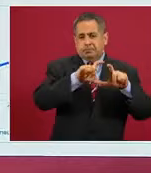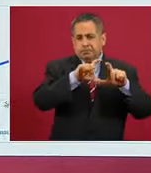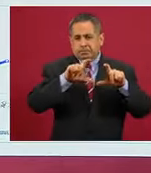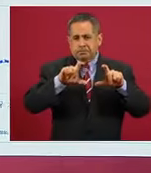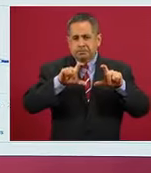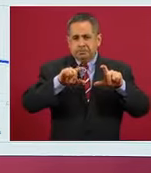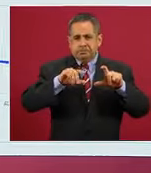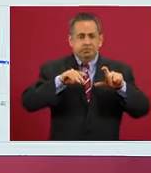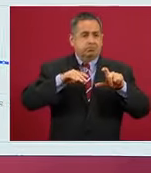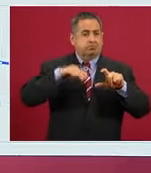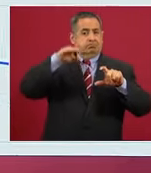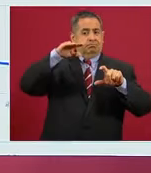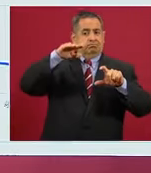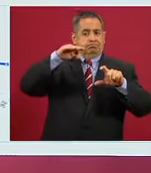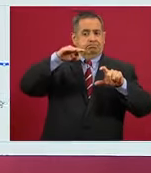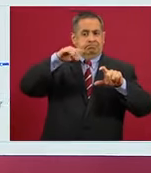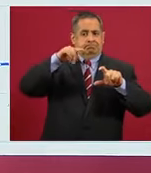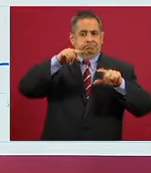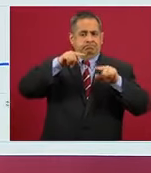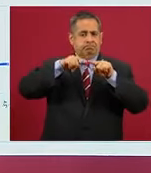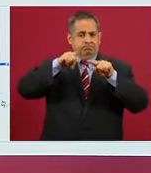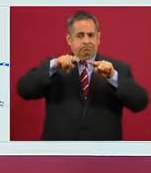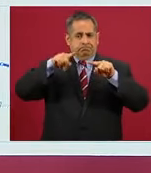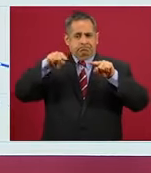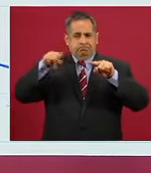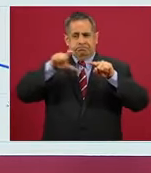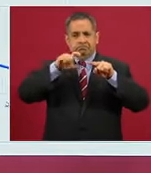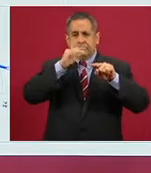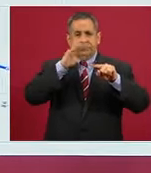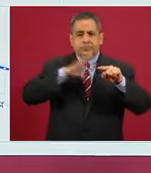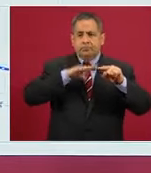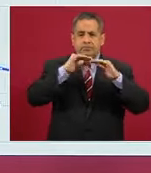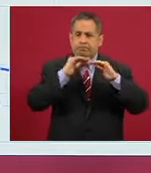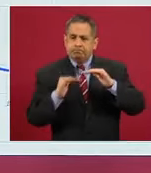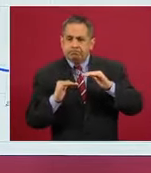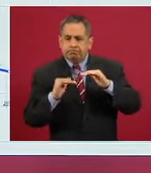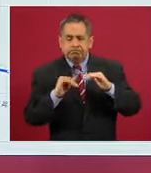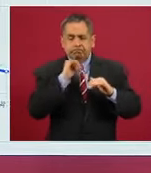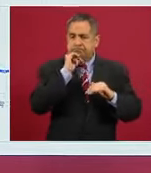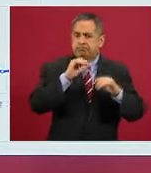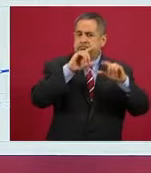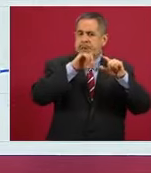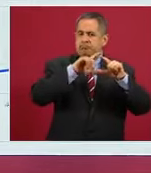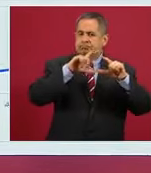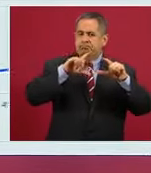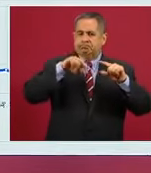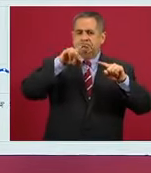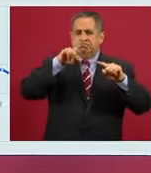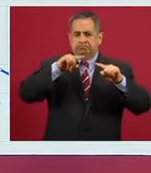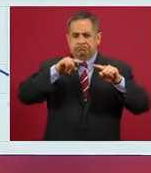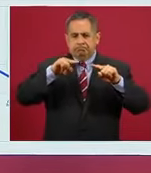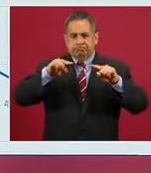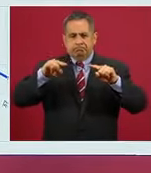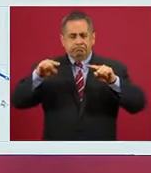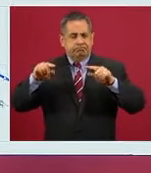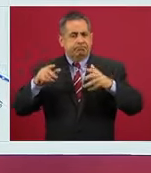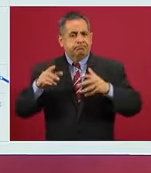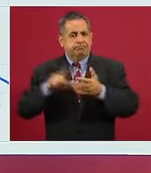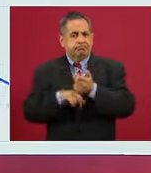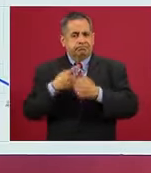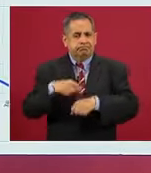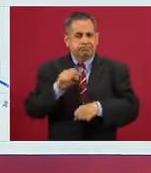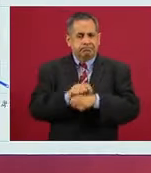zona alta de transmisión en donde varía muy poco la incidencia. Tenemos ya desde la semana